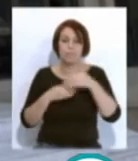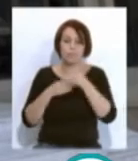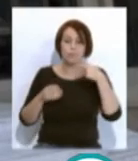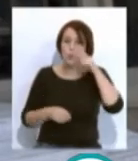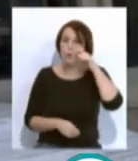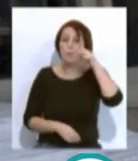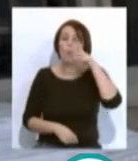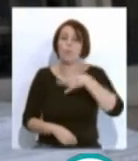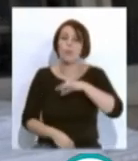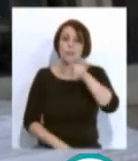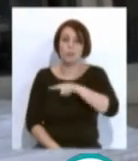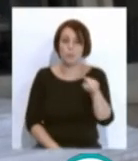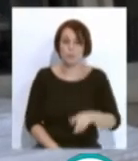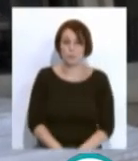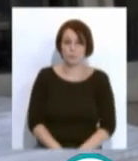turismo.